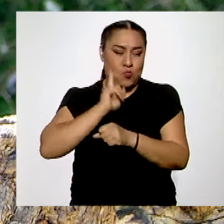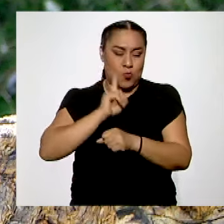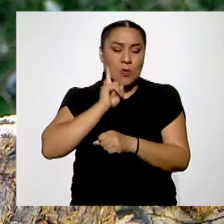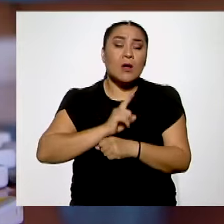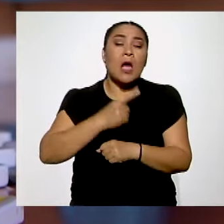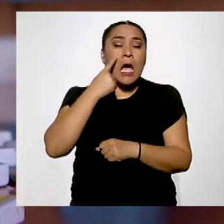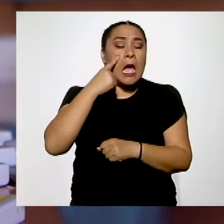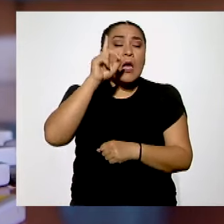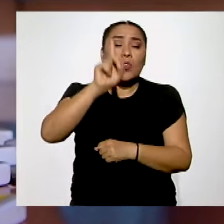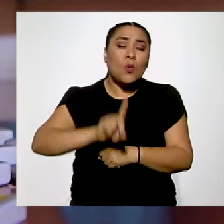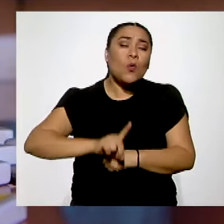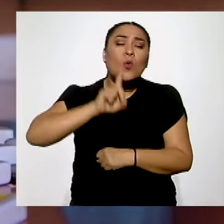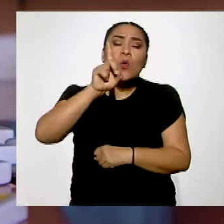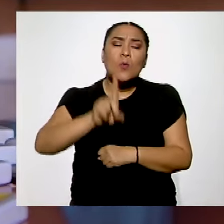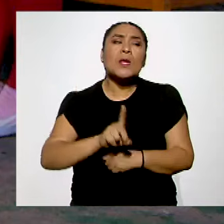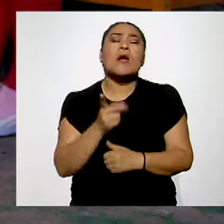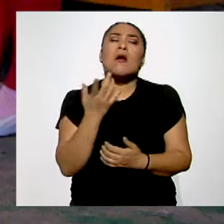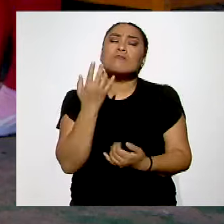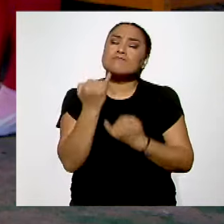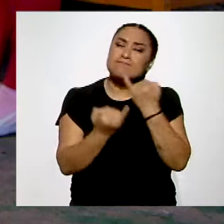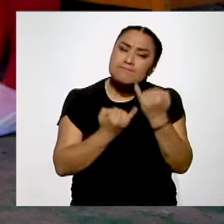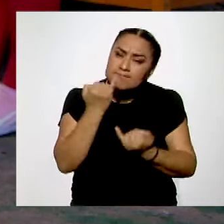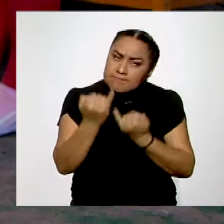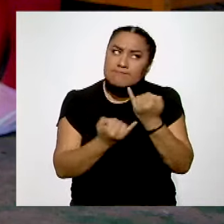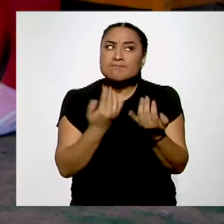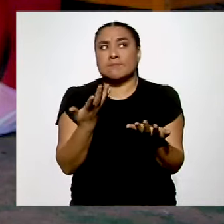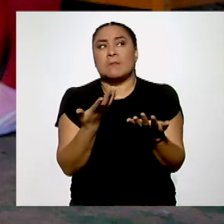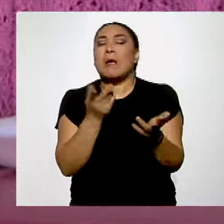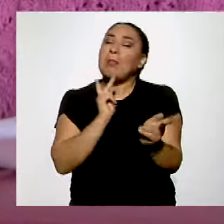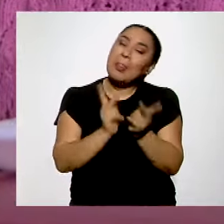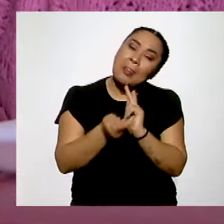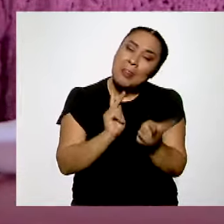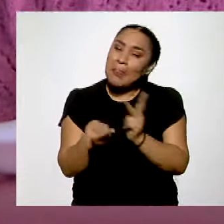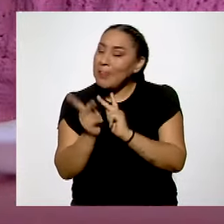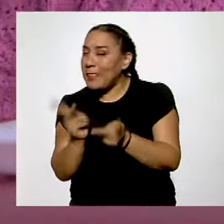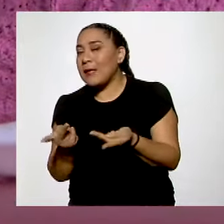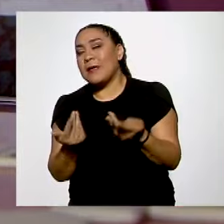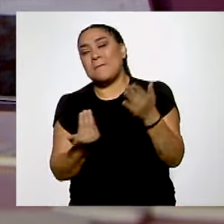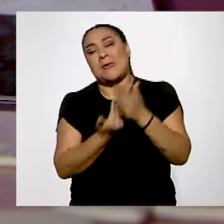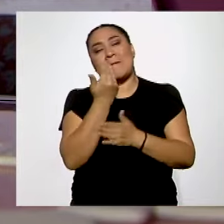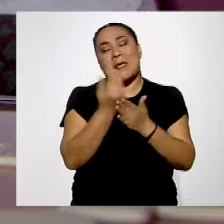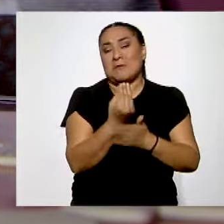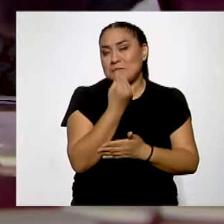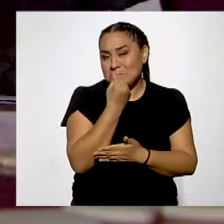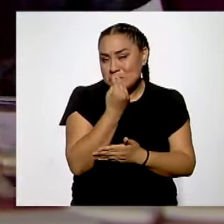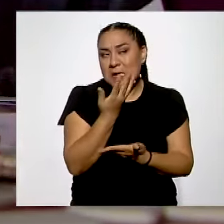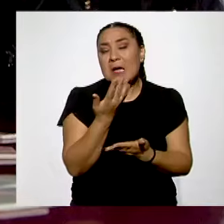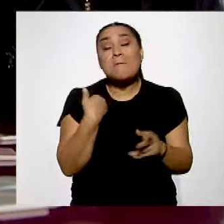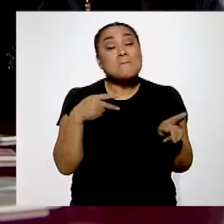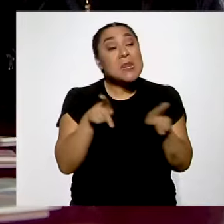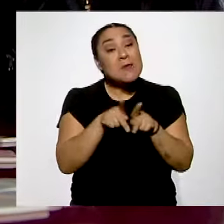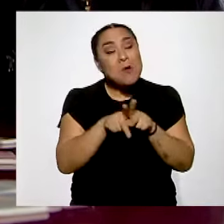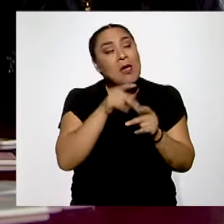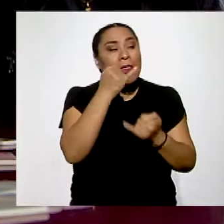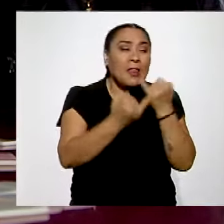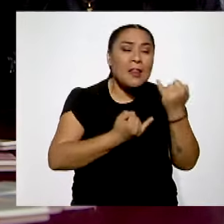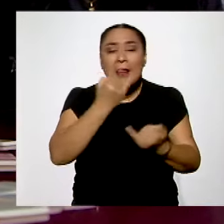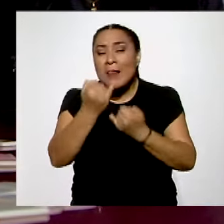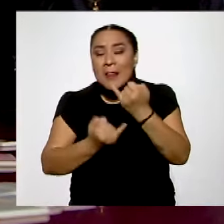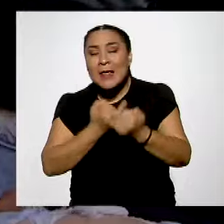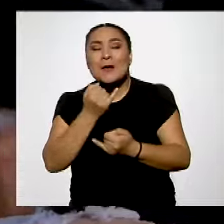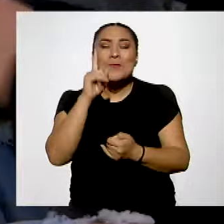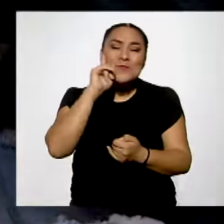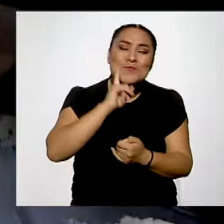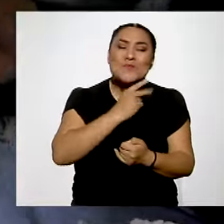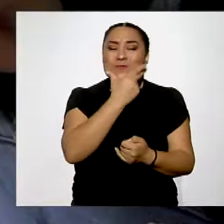domingos jugamos, también platicamos, desayuno. Y juego con mis primos y mis